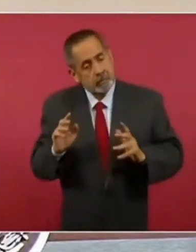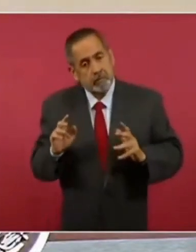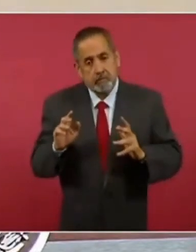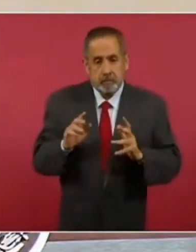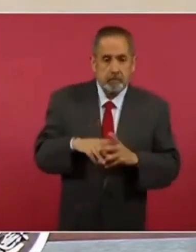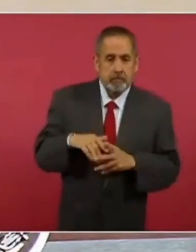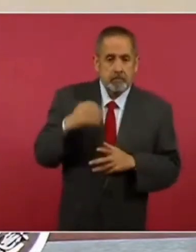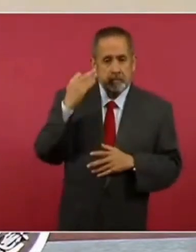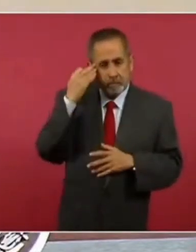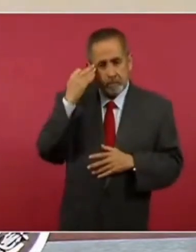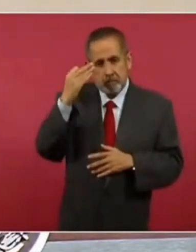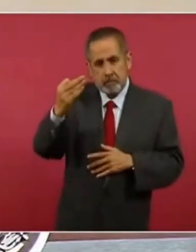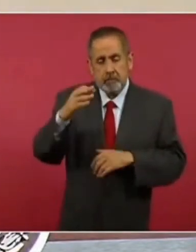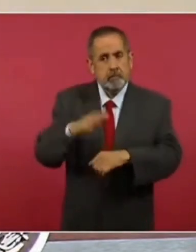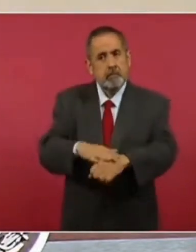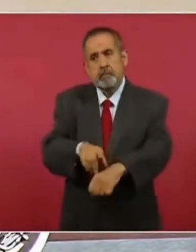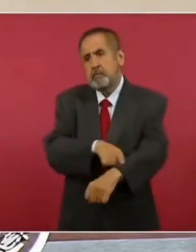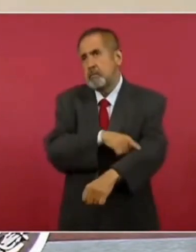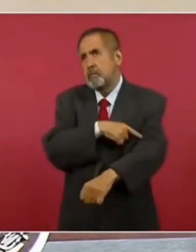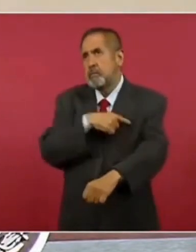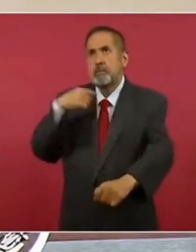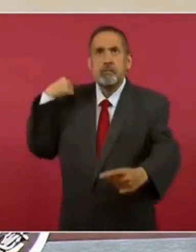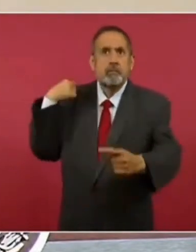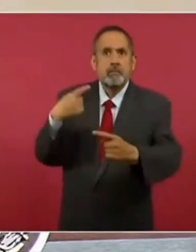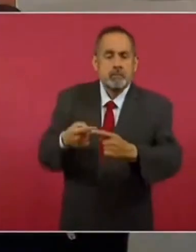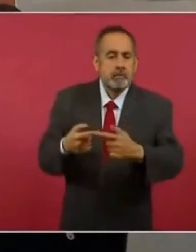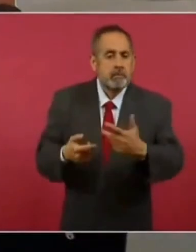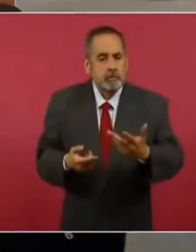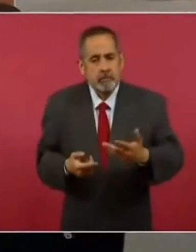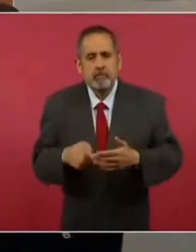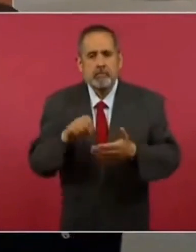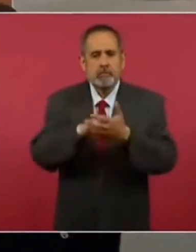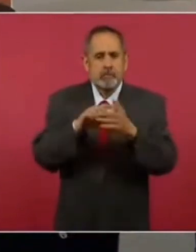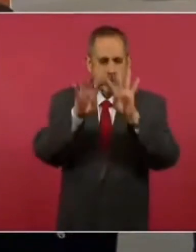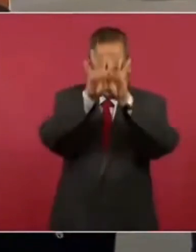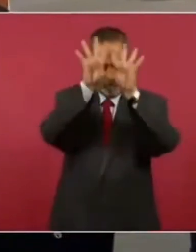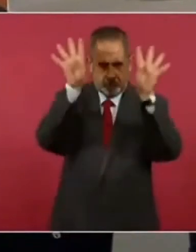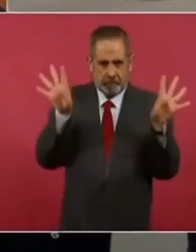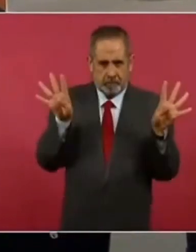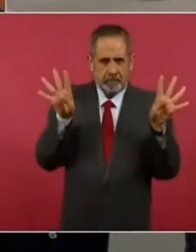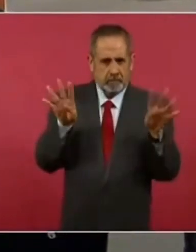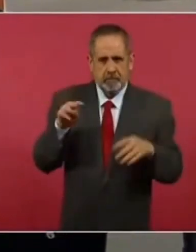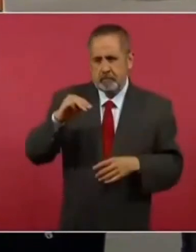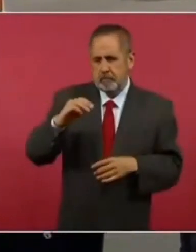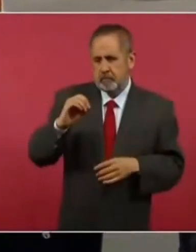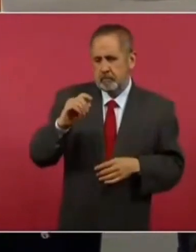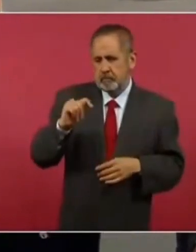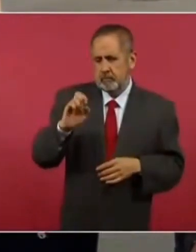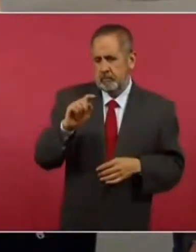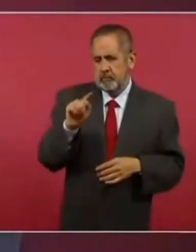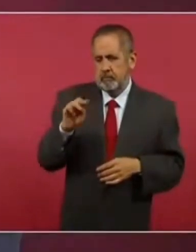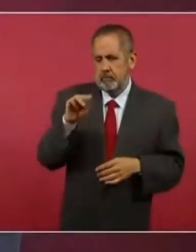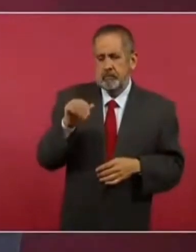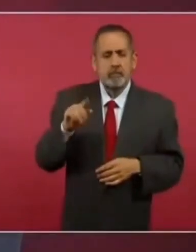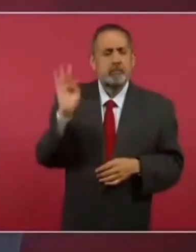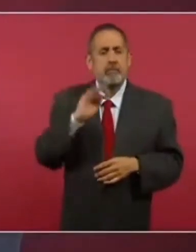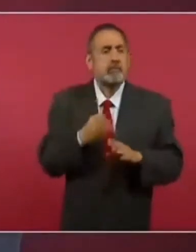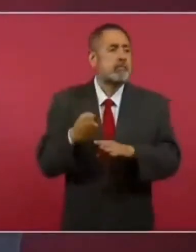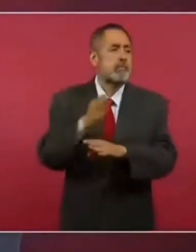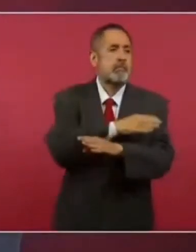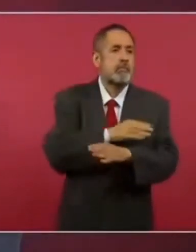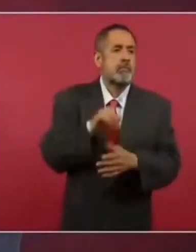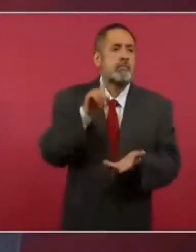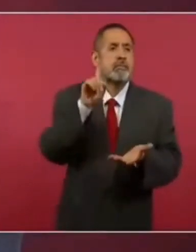temporalidades mucho más largas. El penacho del que usted habló probablemente salió en el siglo